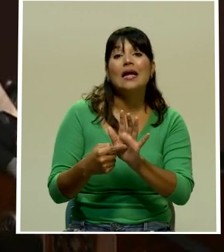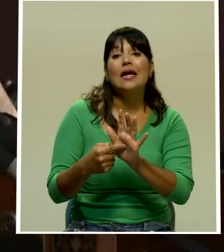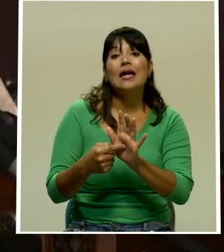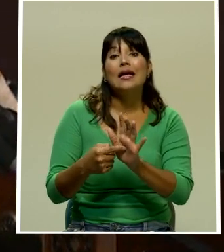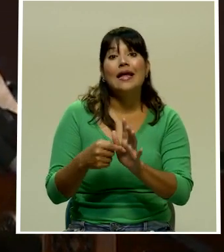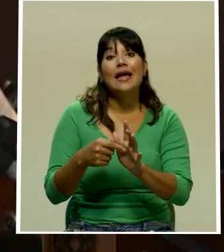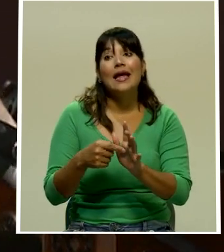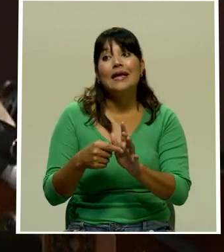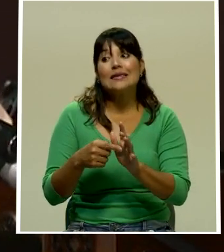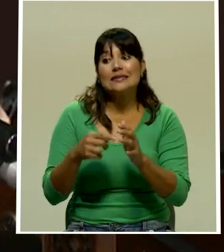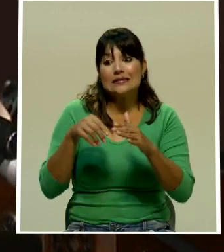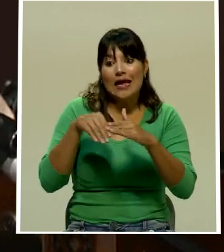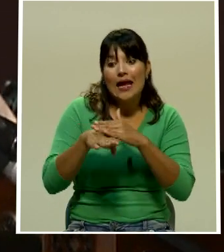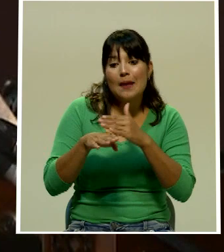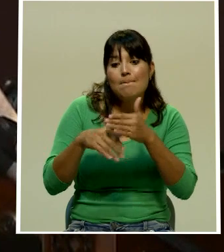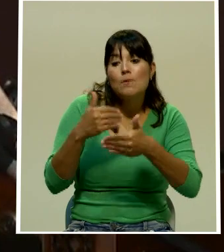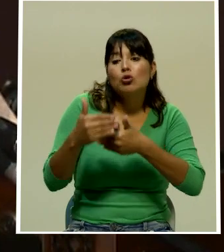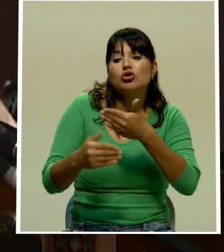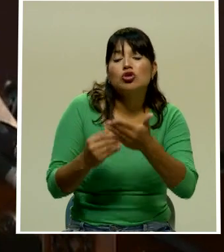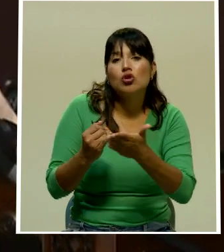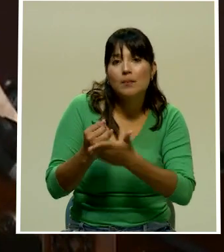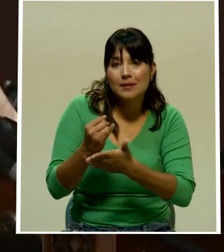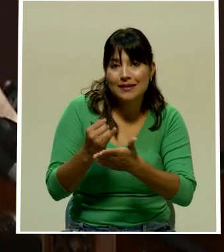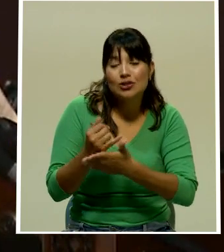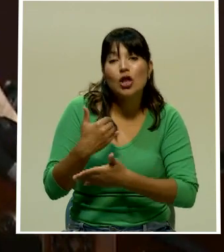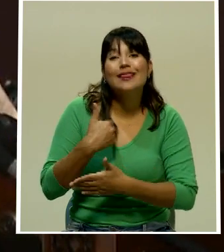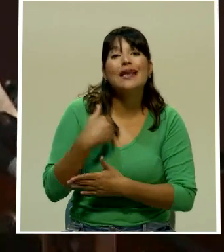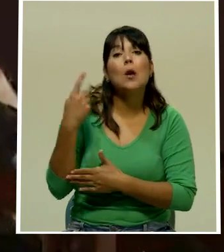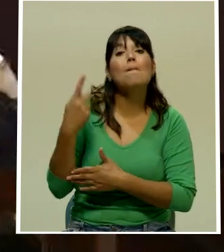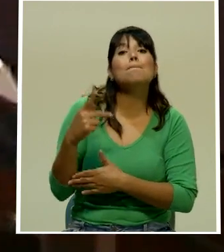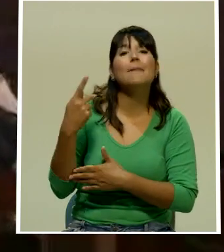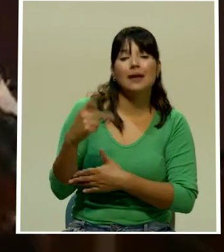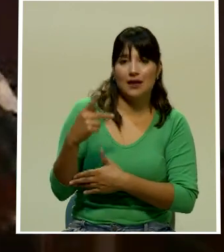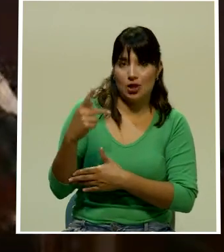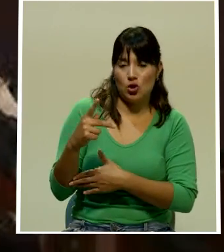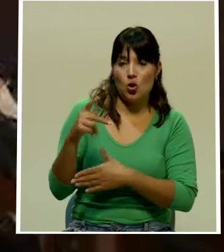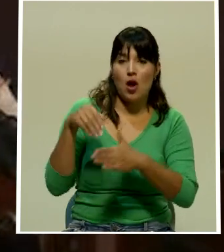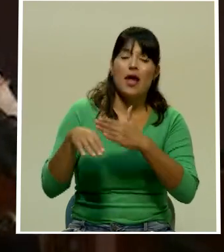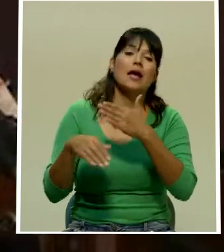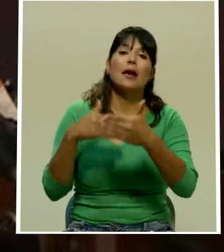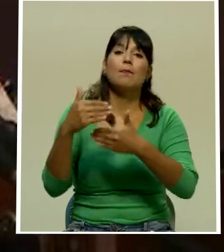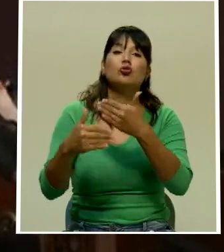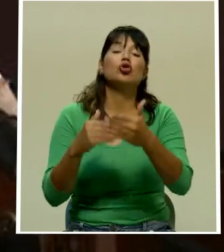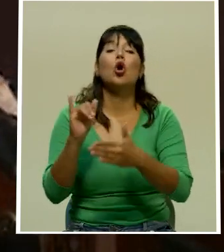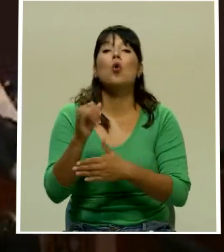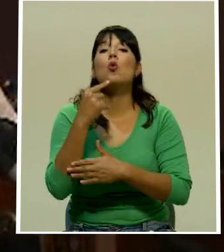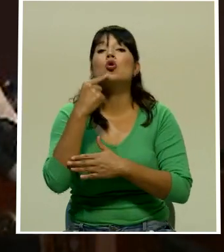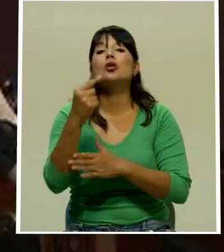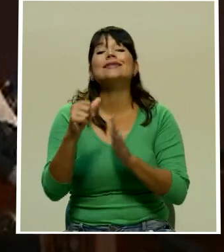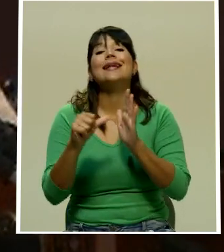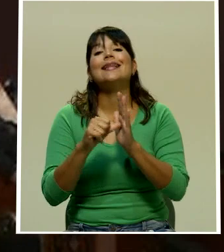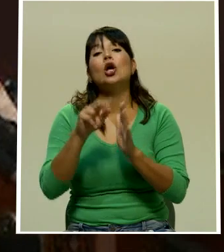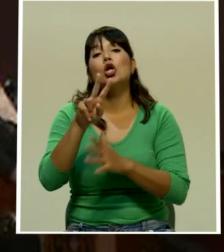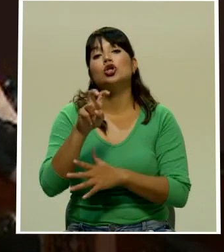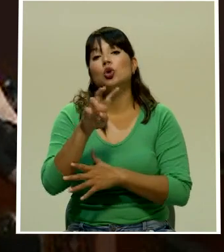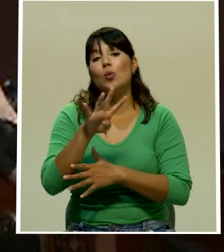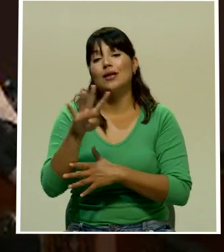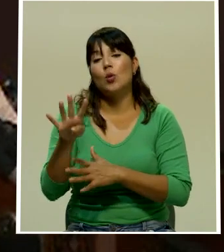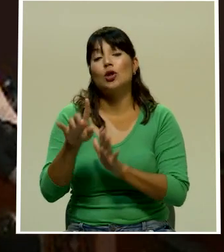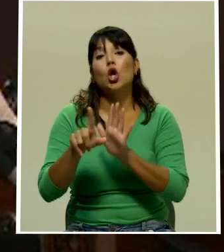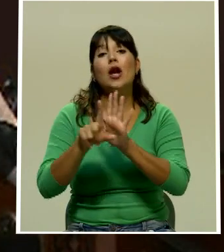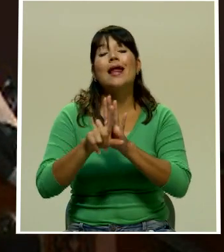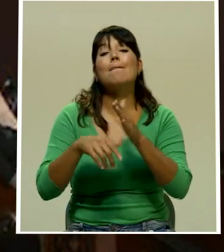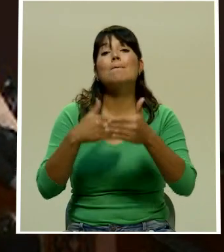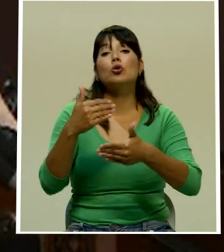tienen que imponer diferente tipo de medidas como las que prevé el artículo 244 del Código Procesal Penal, que son medidas